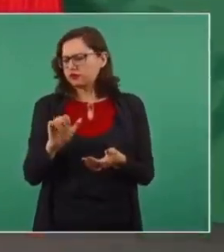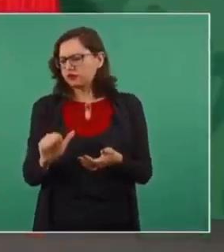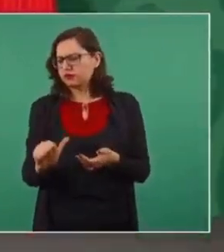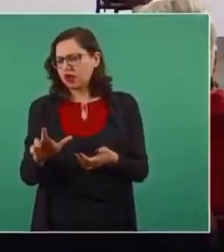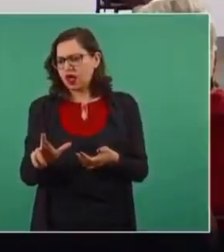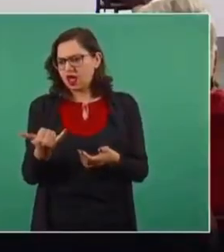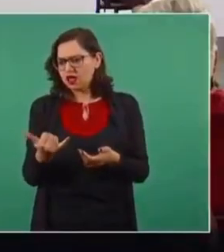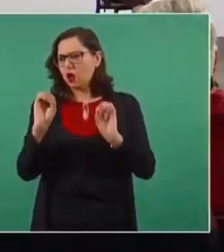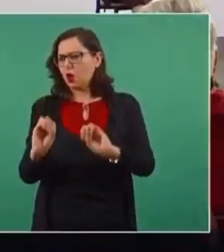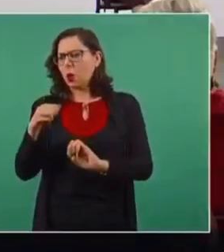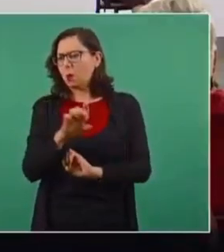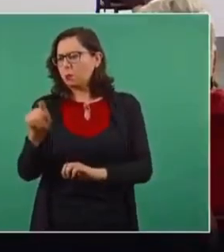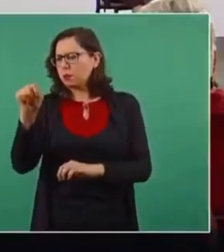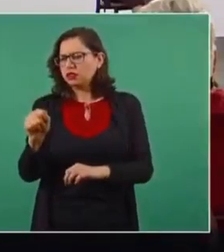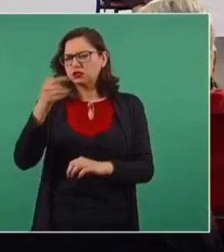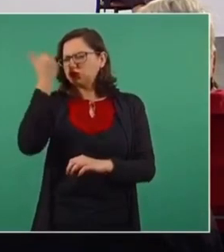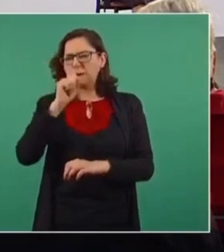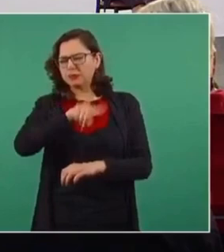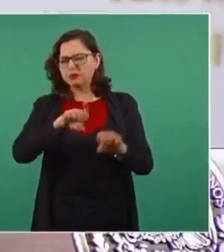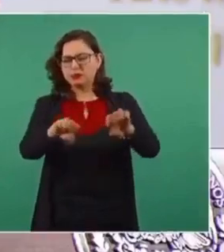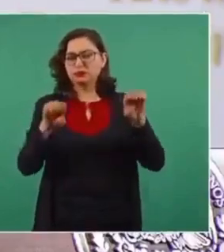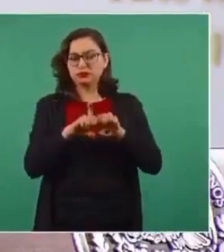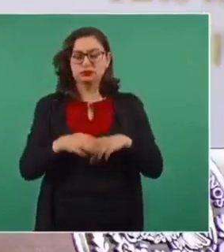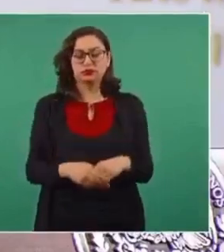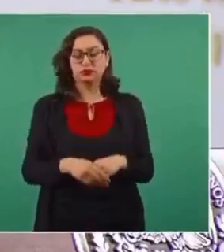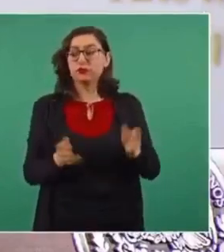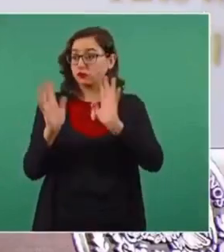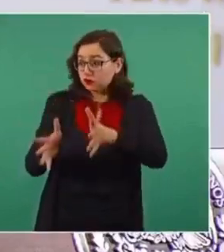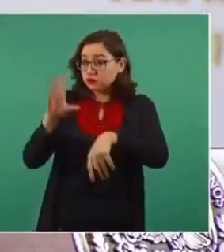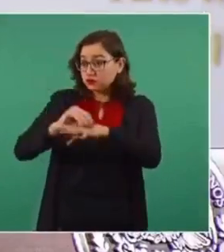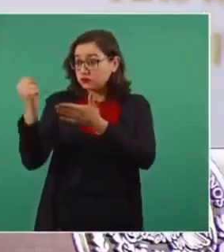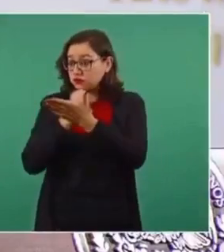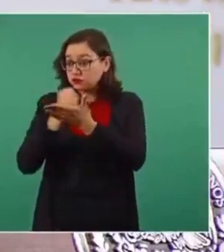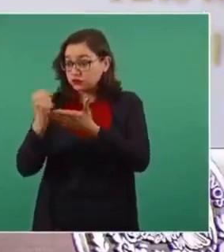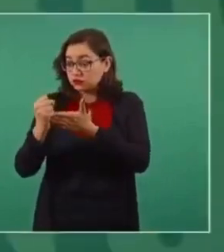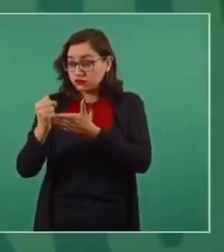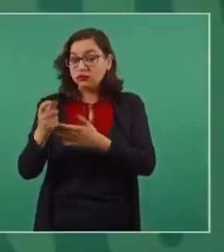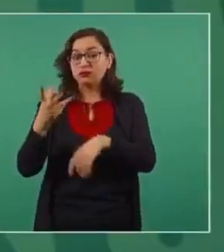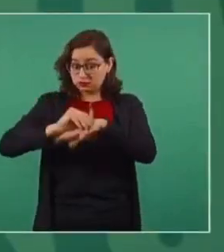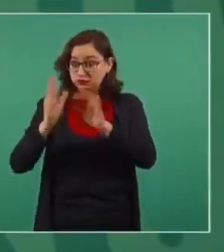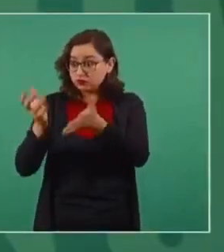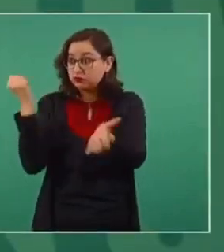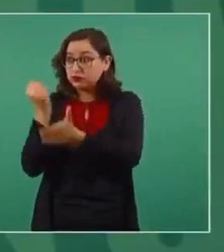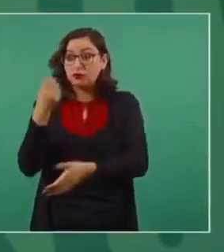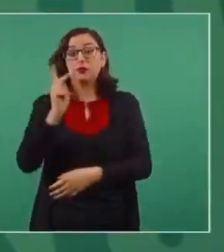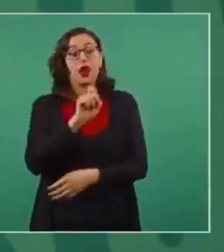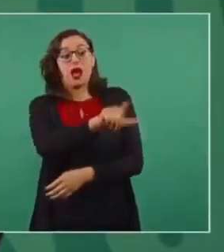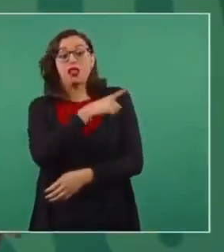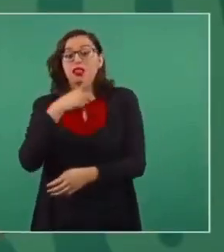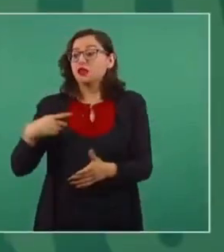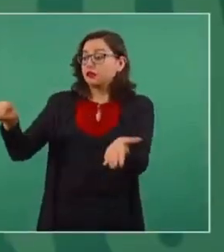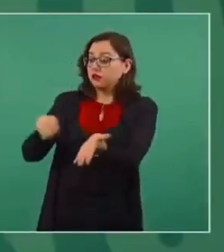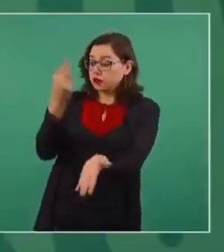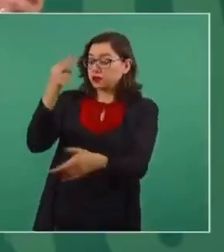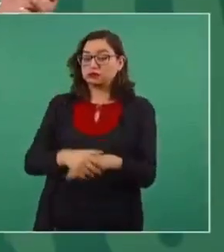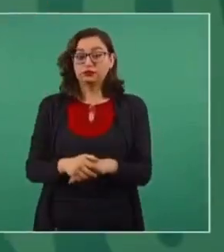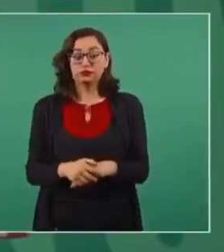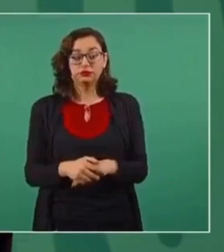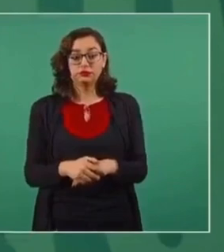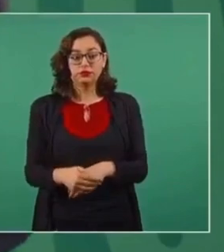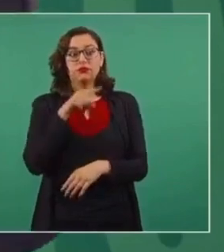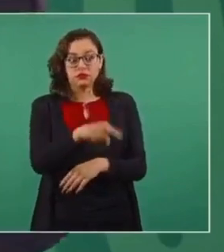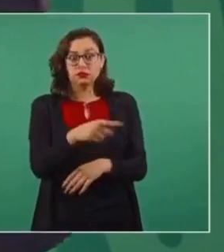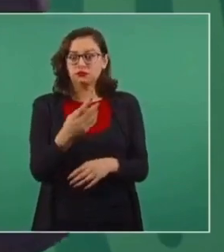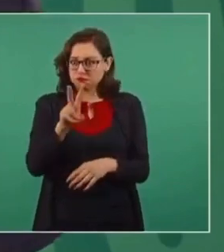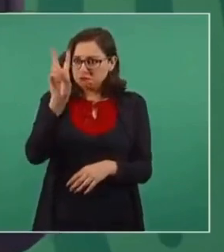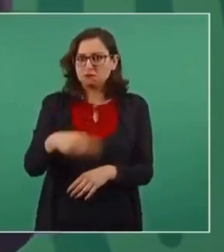que es el mismo equipo. El mismo grupo. Bueno, ya estaba la operación, pero a le tocó firmar el acuerdo. Si se tratara de un